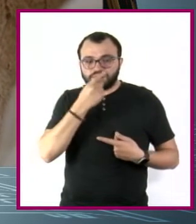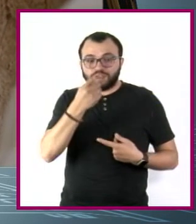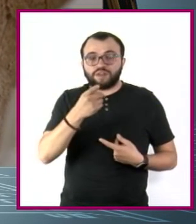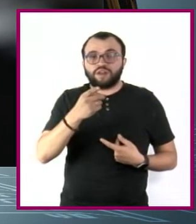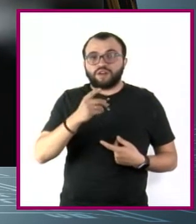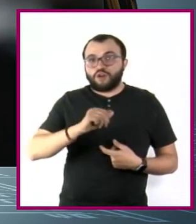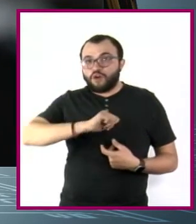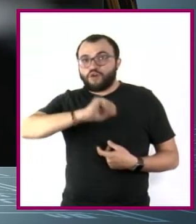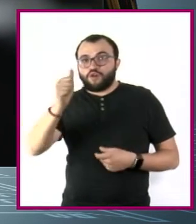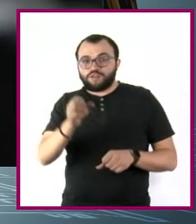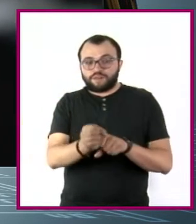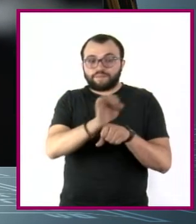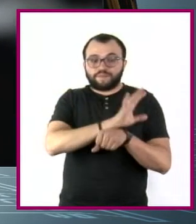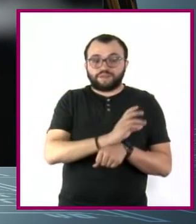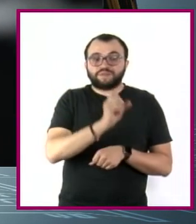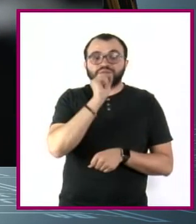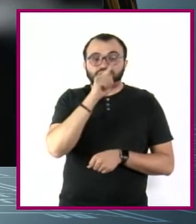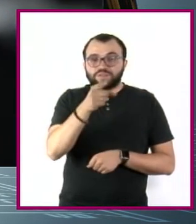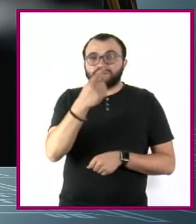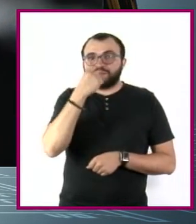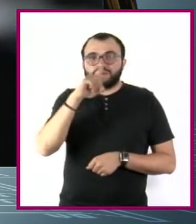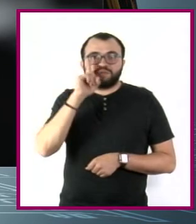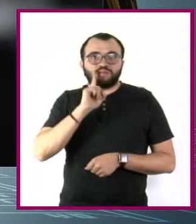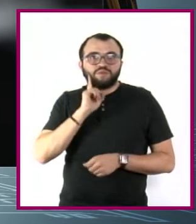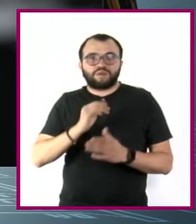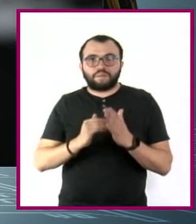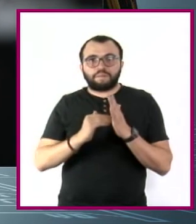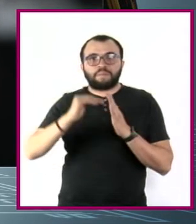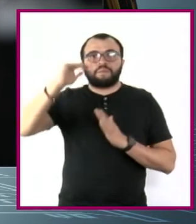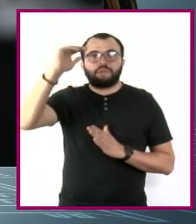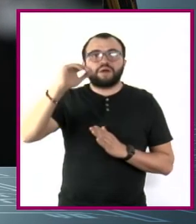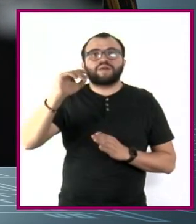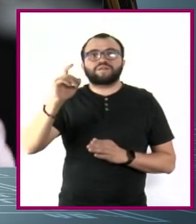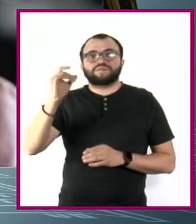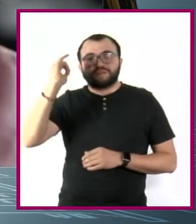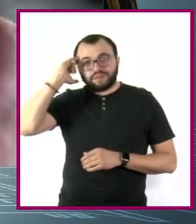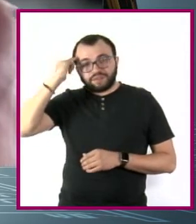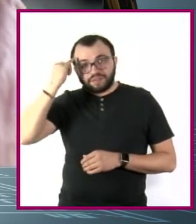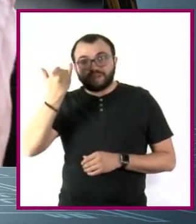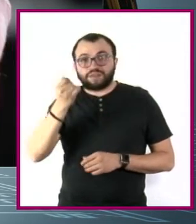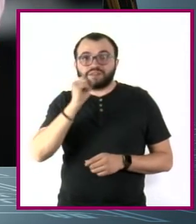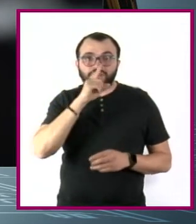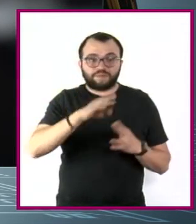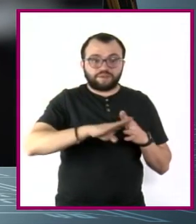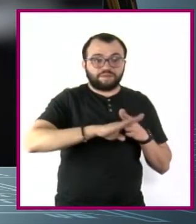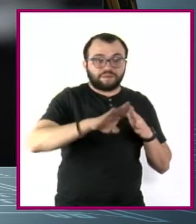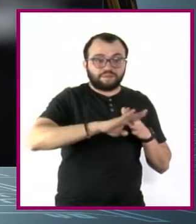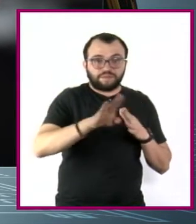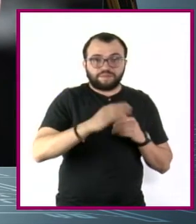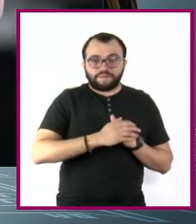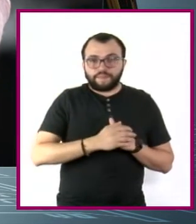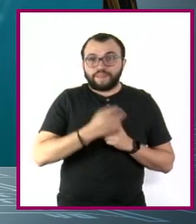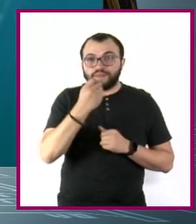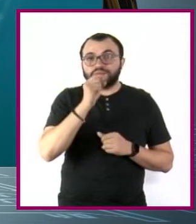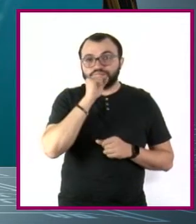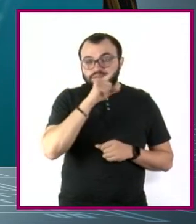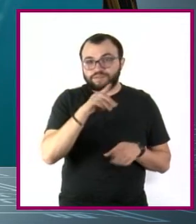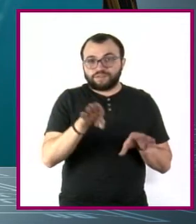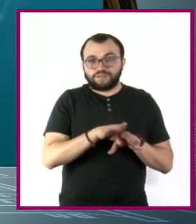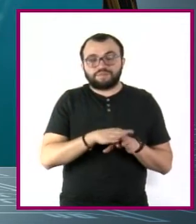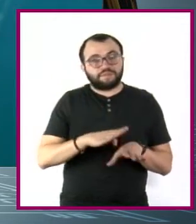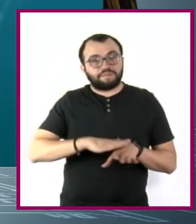otra pandemia, situación que se agravó para las mujeres indígenas e inmigrantes, volviéndose por estas condiciones aún más vulnerables.